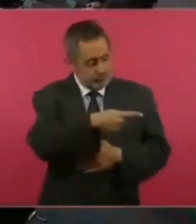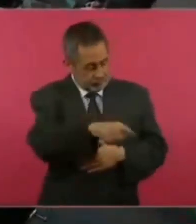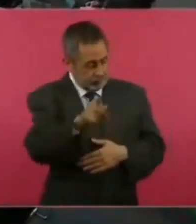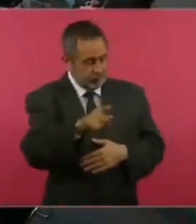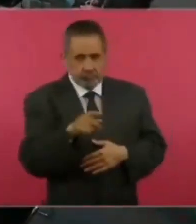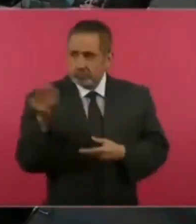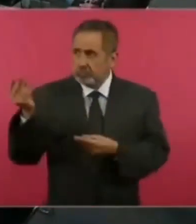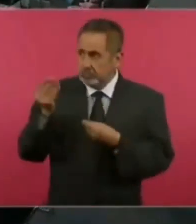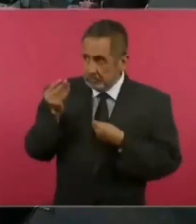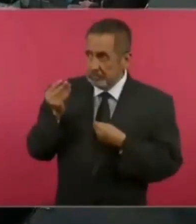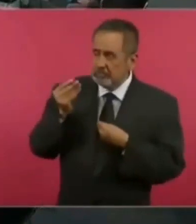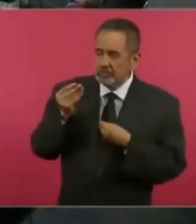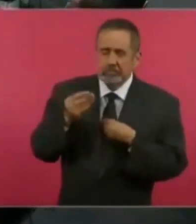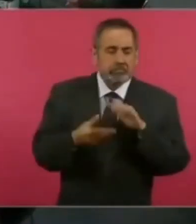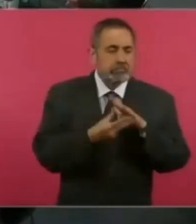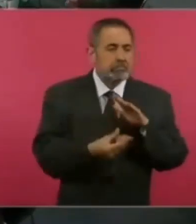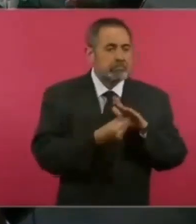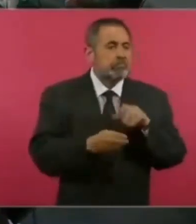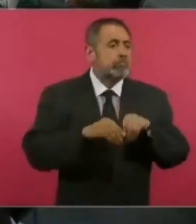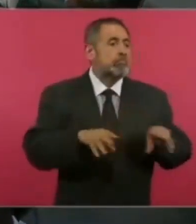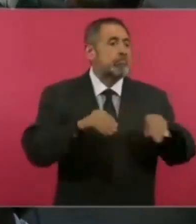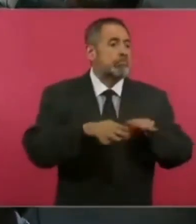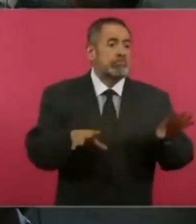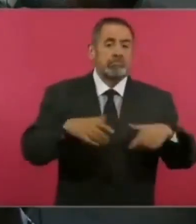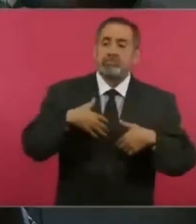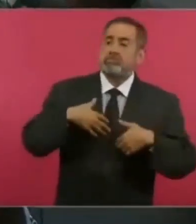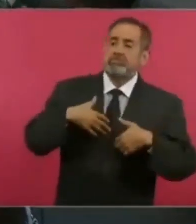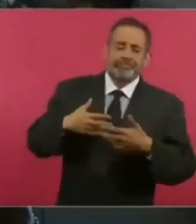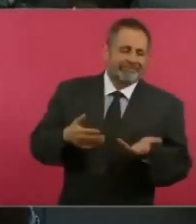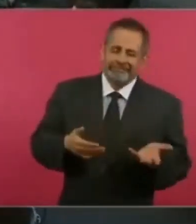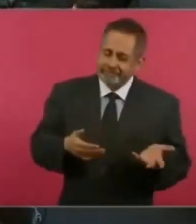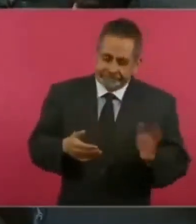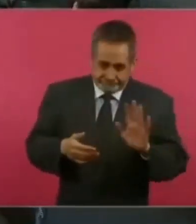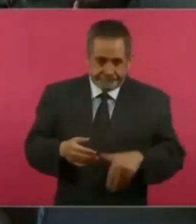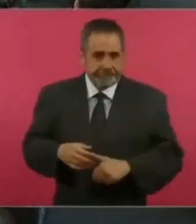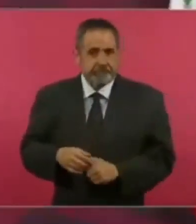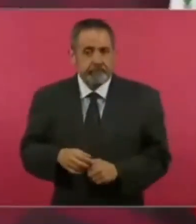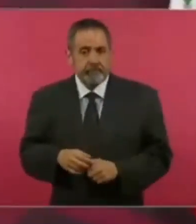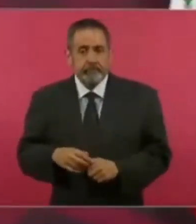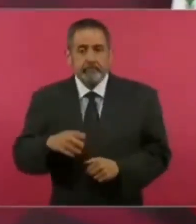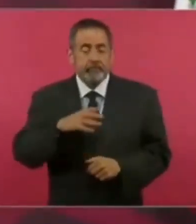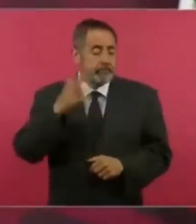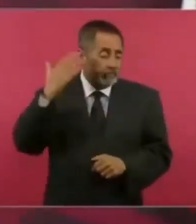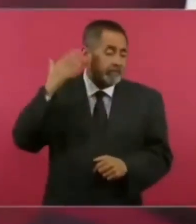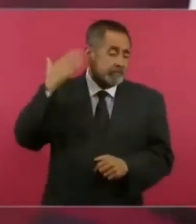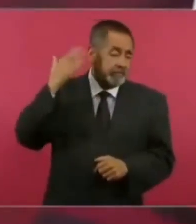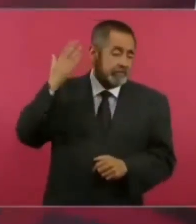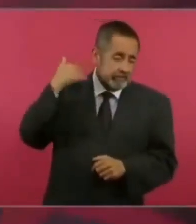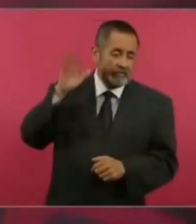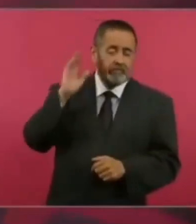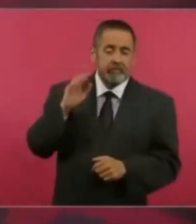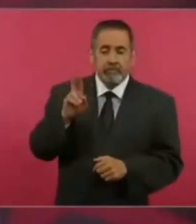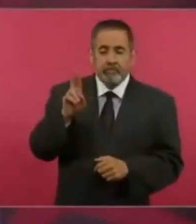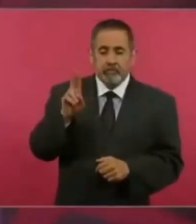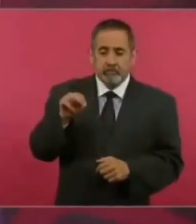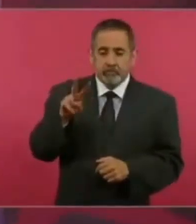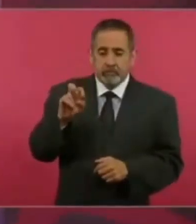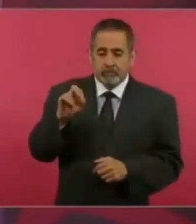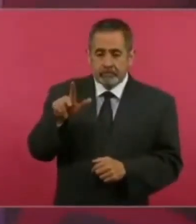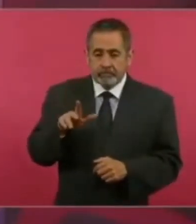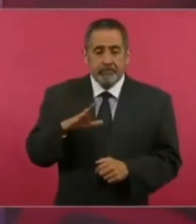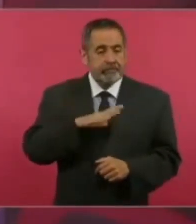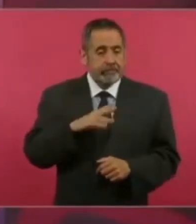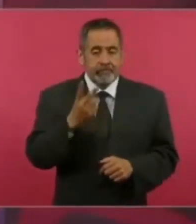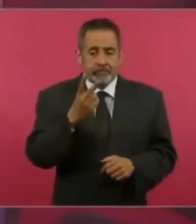pero tenían dos páginas de editoriales